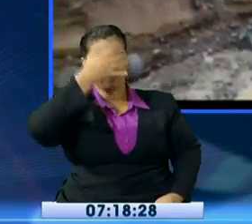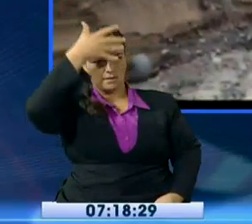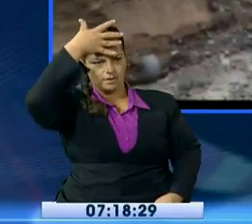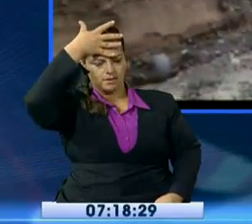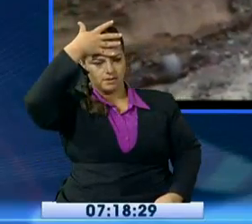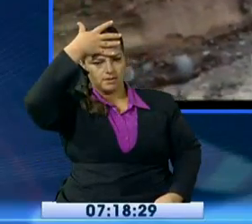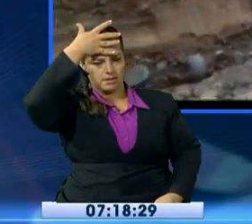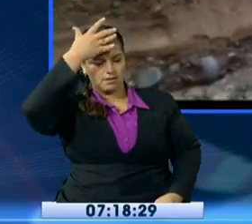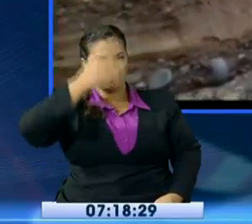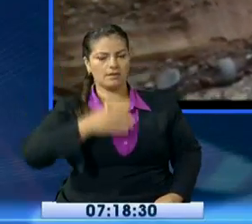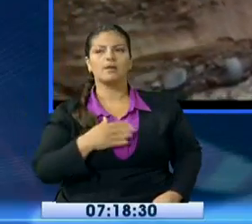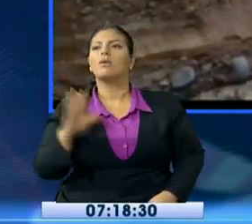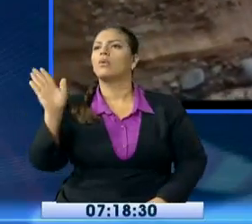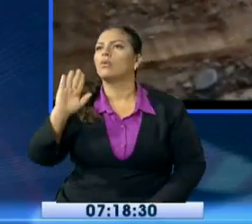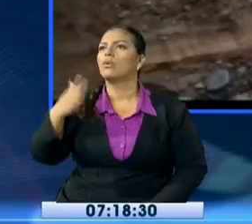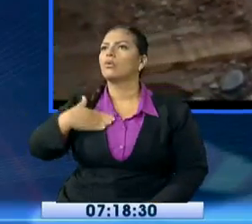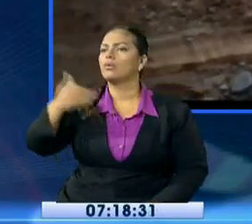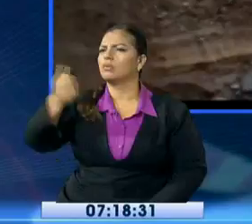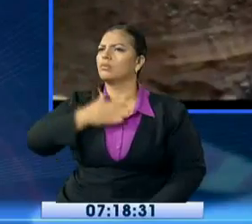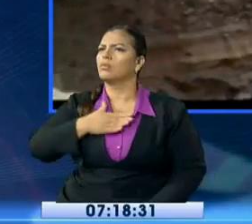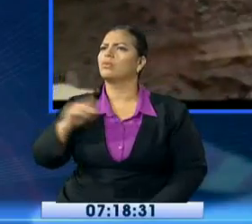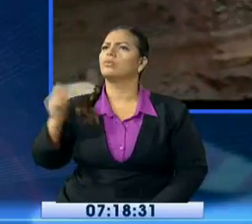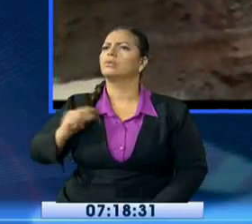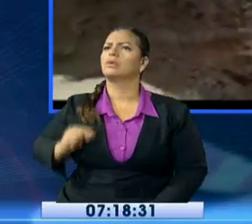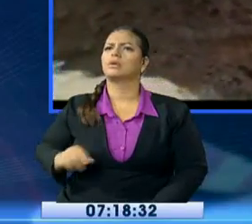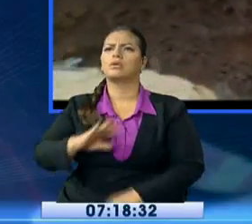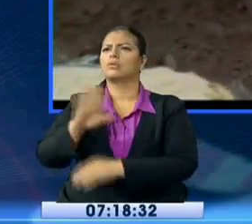Cuéntanos, detállanos la información, Giovanni. Buenos días.